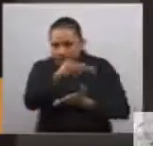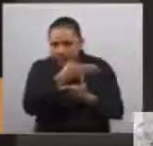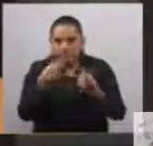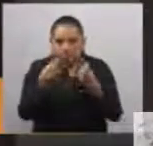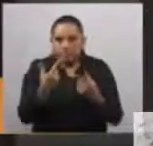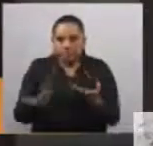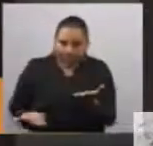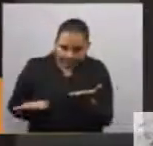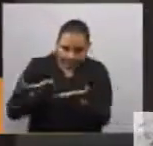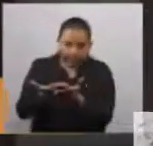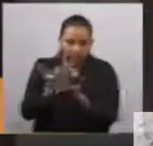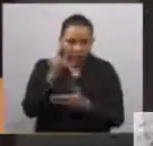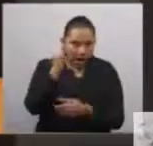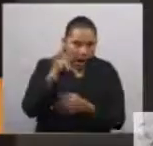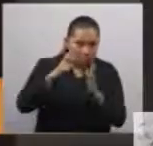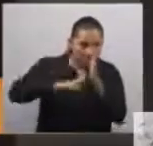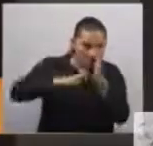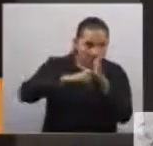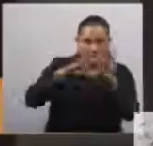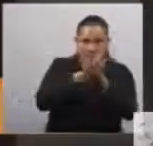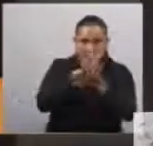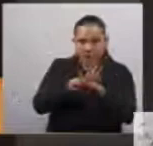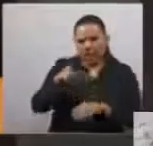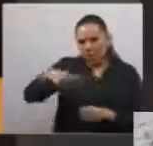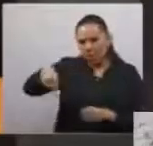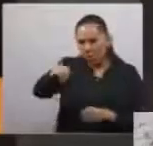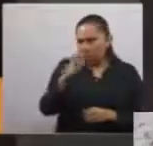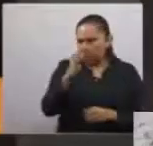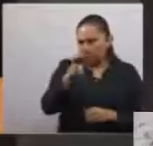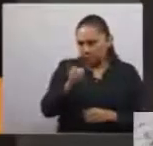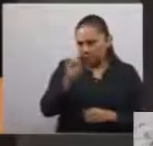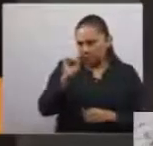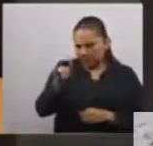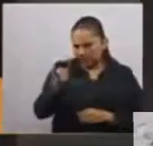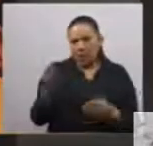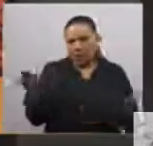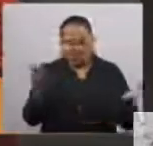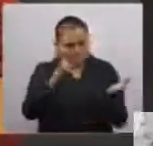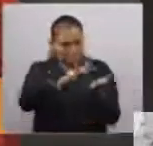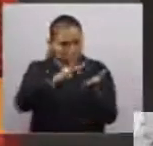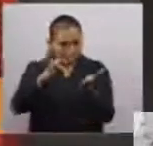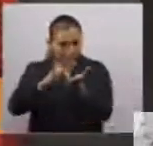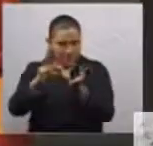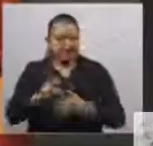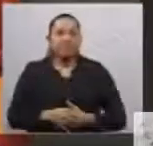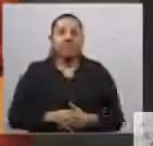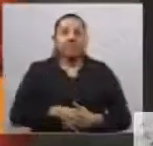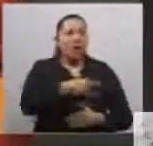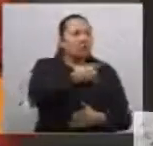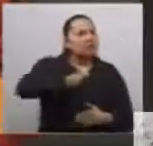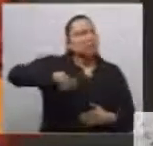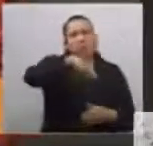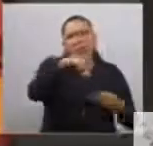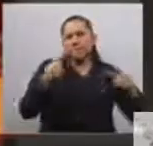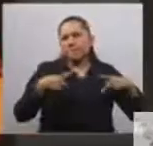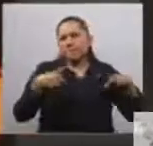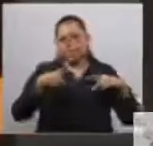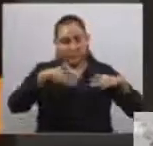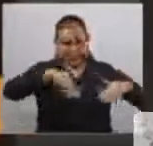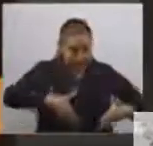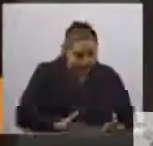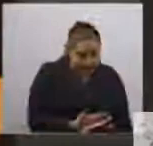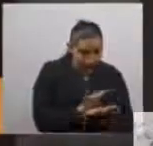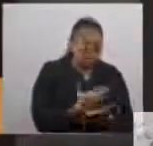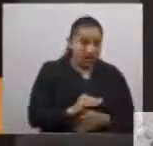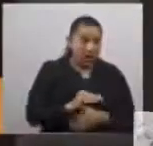incluir modificaciones que son pertinentes. Desde que nacemos hasta que morimos, las personas necesitamos cuidados.